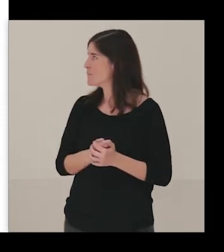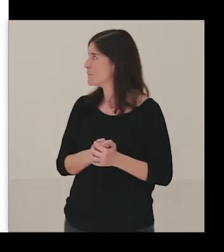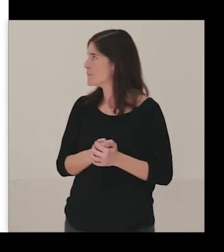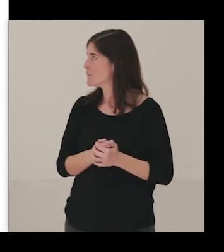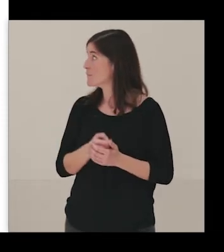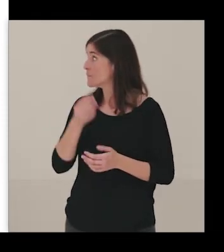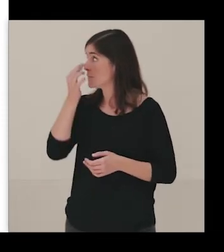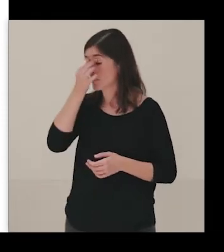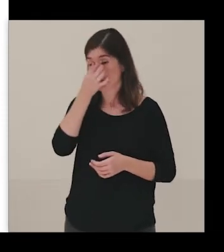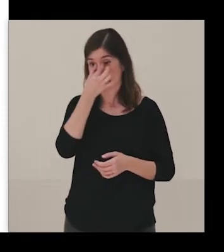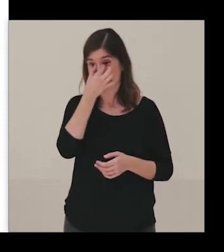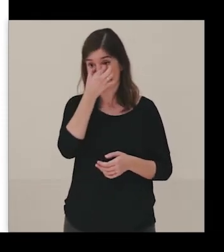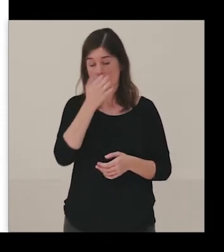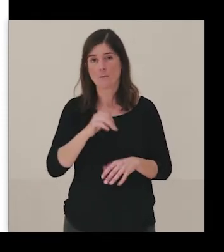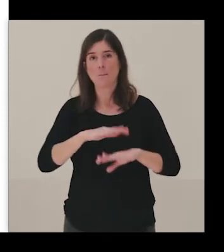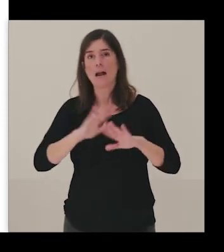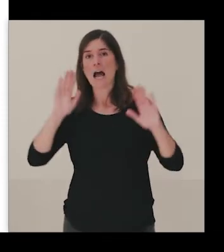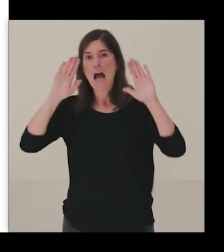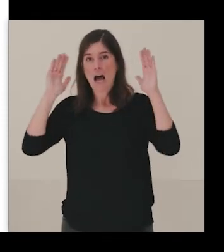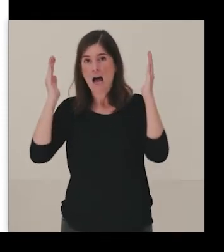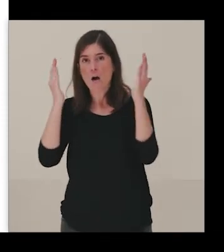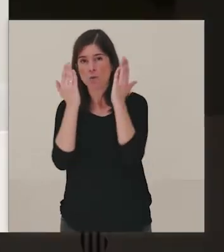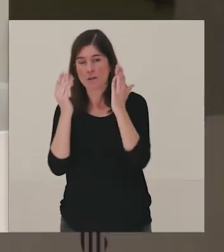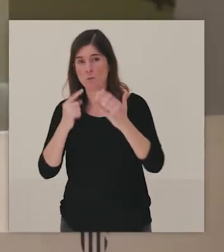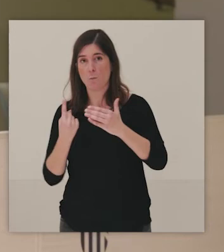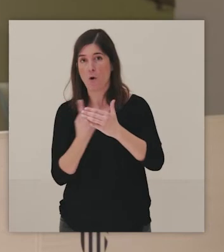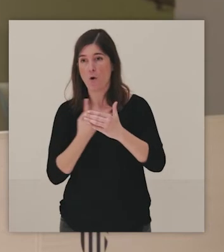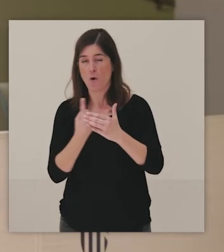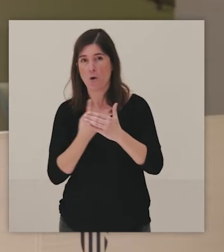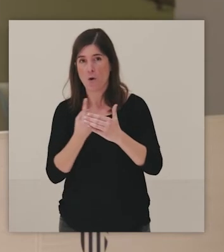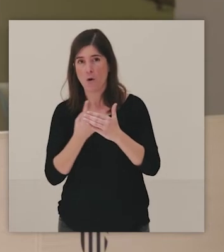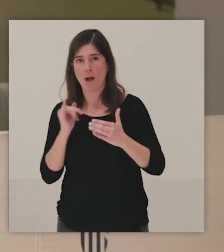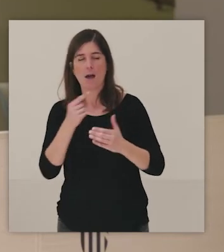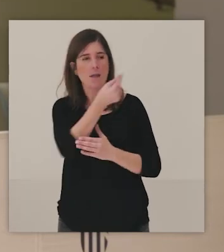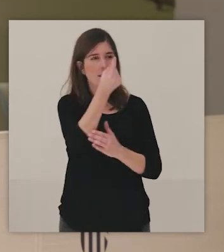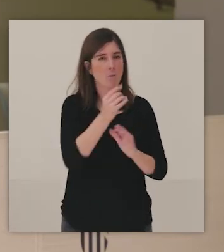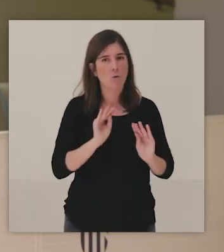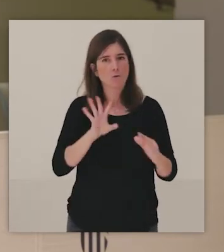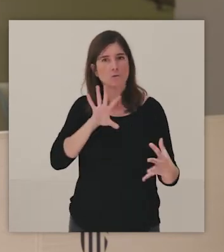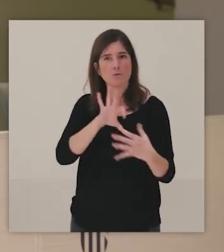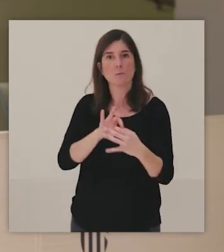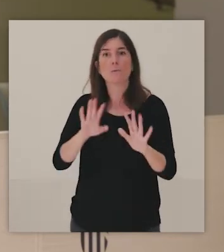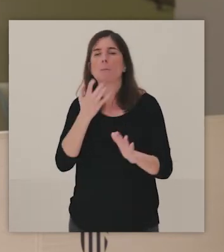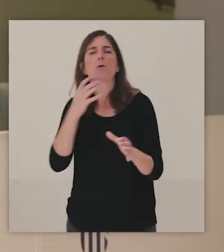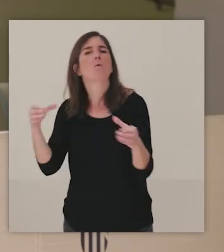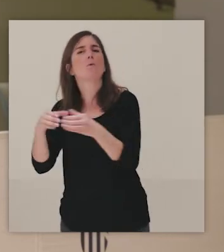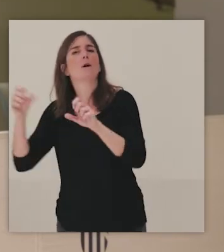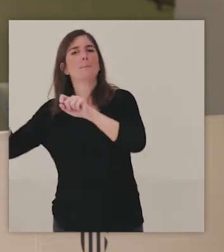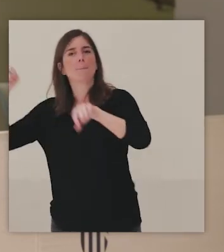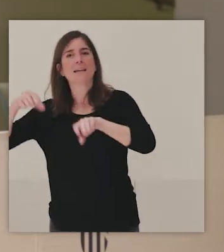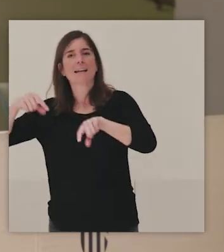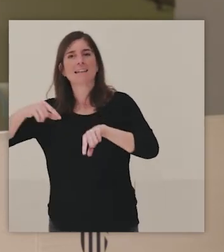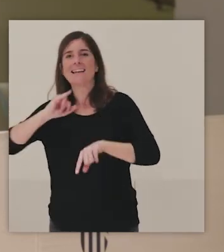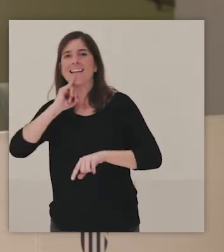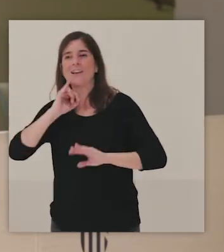que hemos trabajado para autismo, pero claro, con un colectivo de migrantes cuyo nivel de lengua